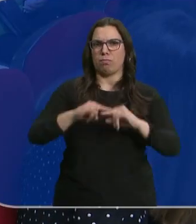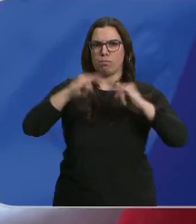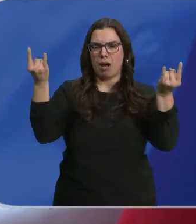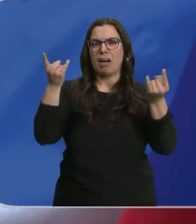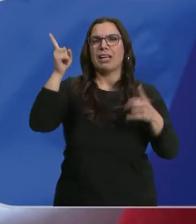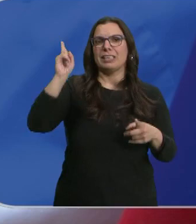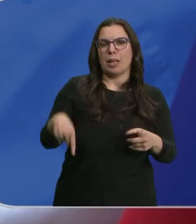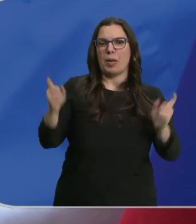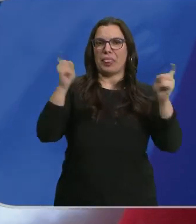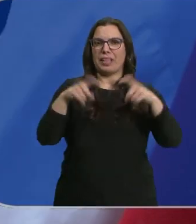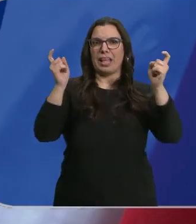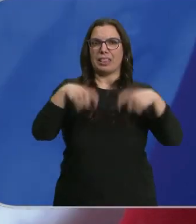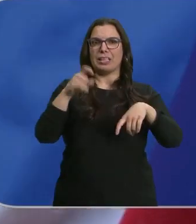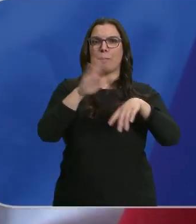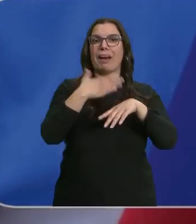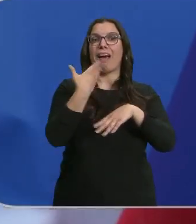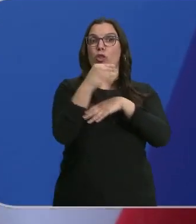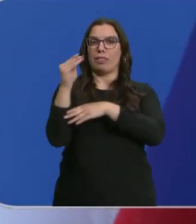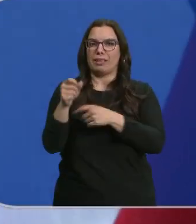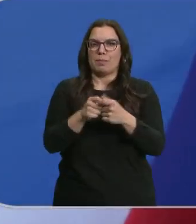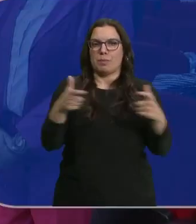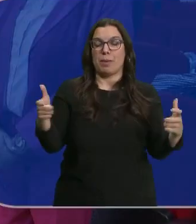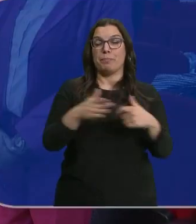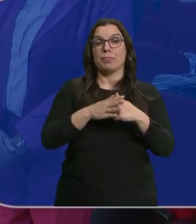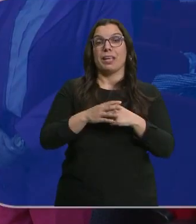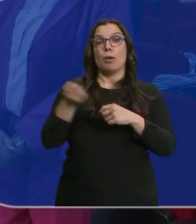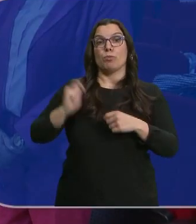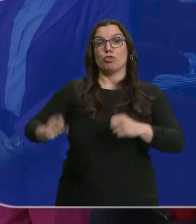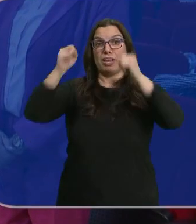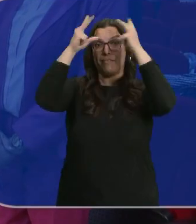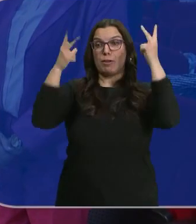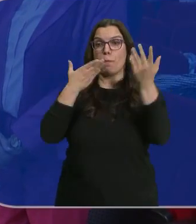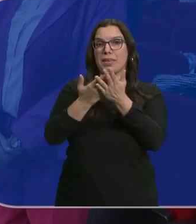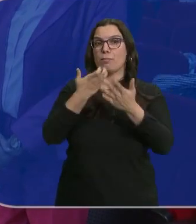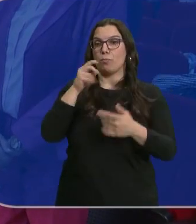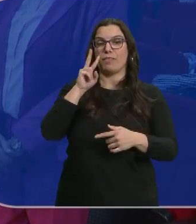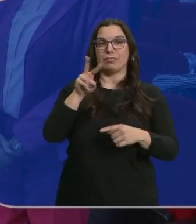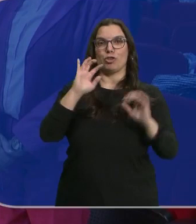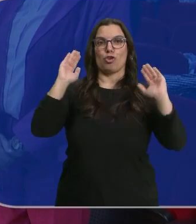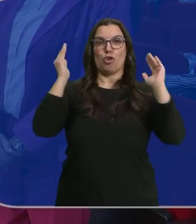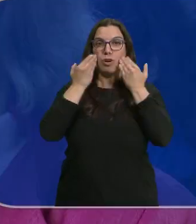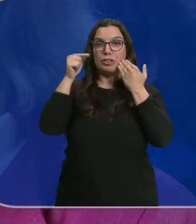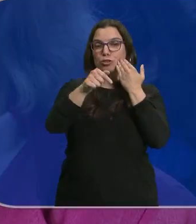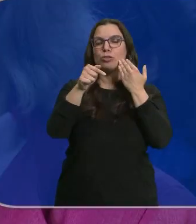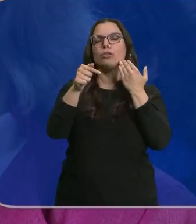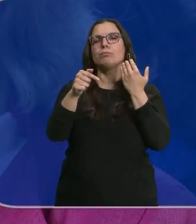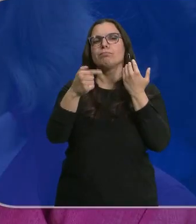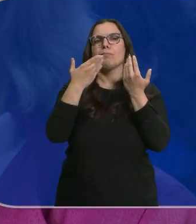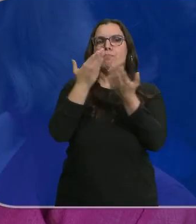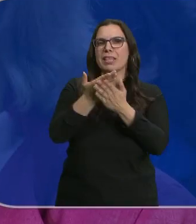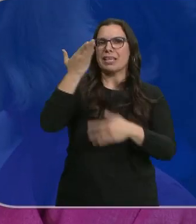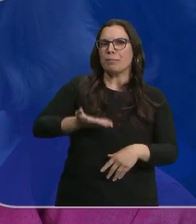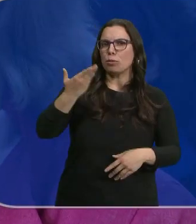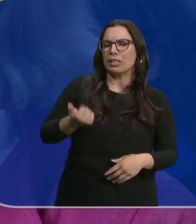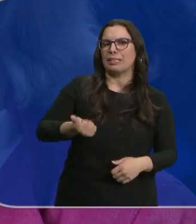ha triplicado las consultas en el caso de adolescentes. Los enfermeros piden en congresos como este que se ha celebrado en la capital leonesa que se dé más